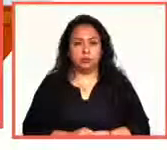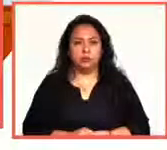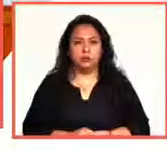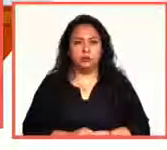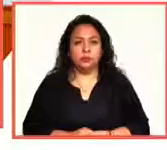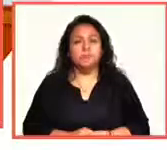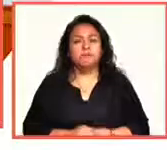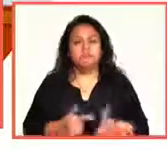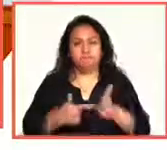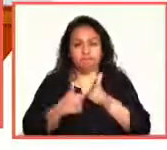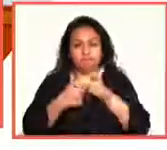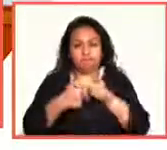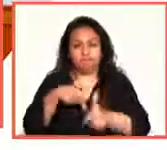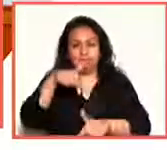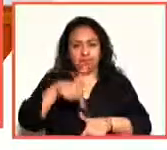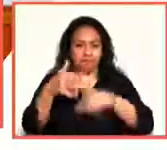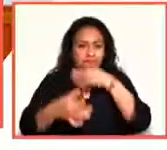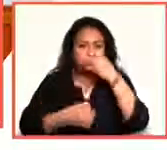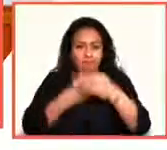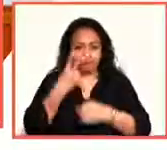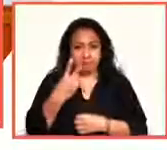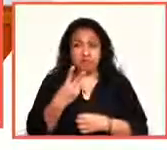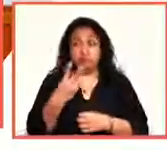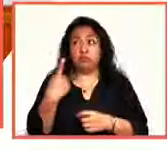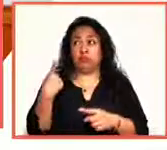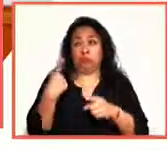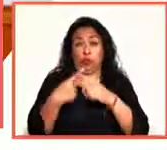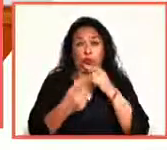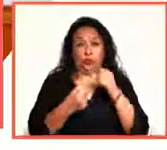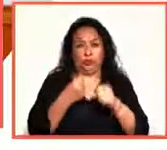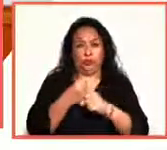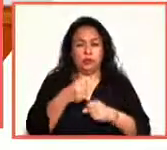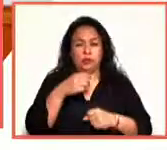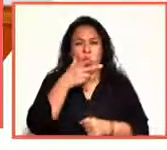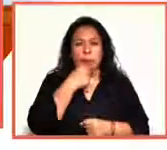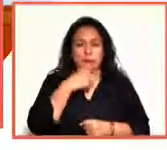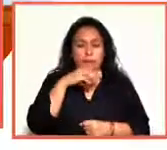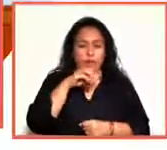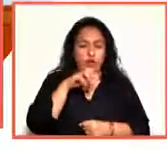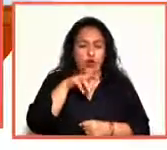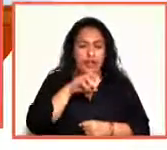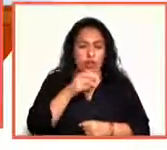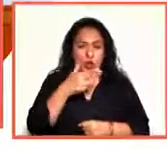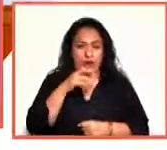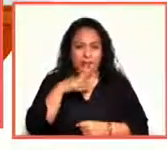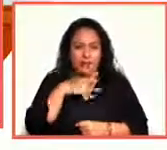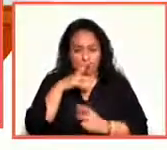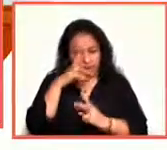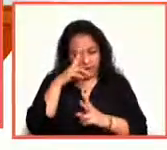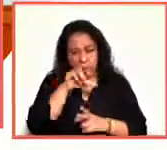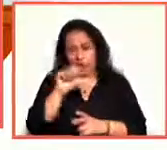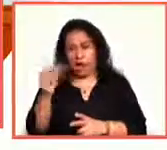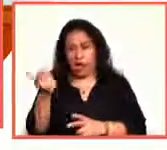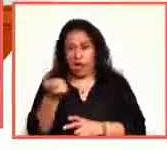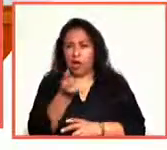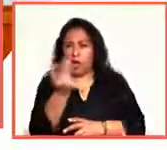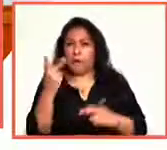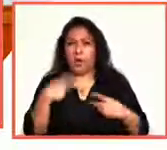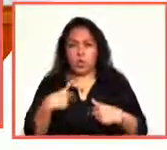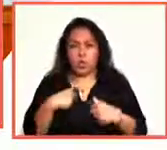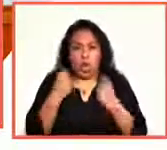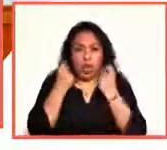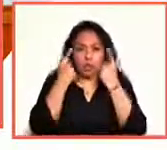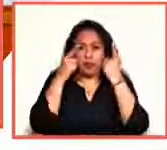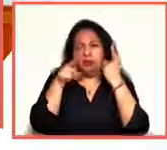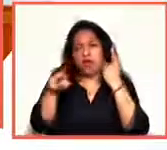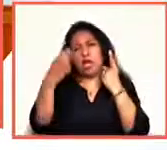Continuamos aquí en Noticias veintidós. lo largo del año, el monero Hernández rendirá un homenaje a aquellas personalidades que admira por su trayectoria o